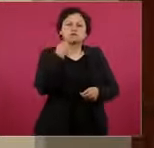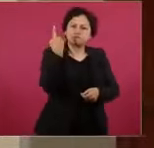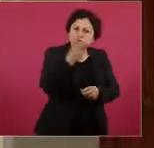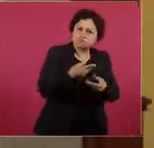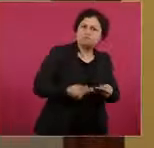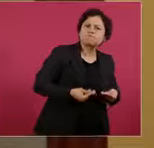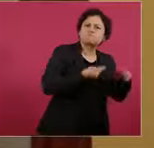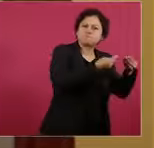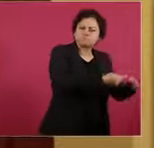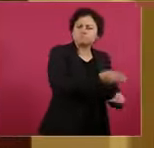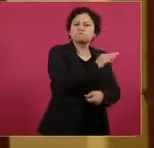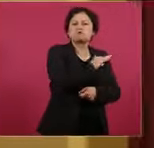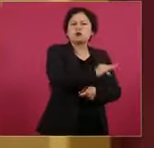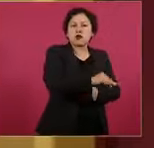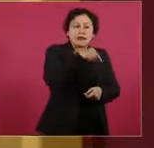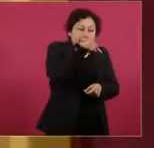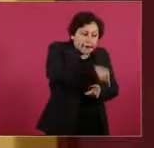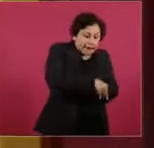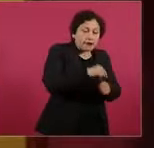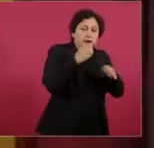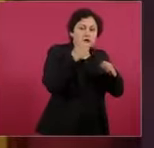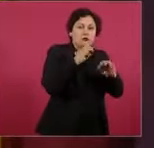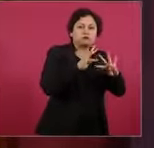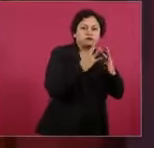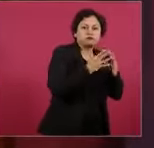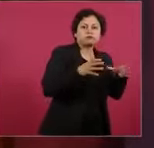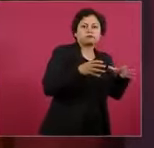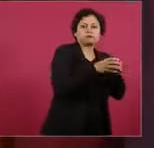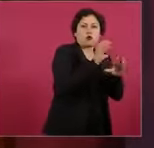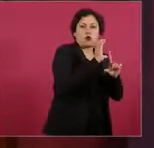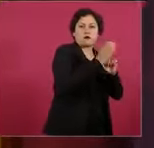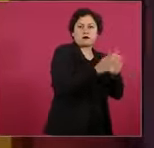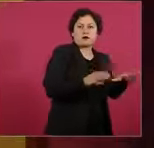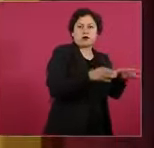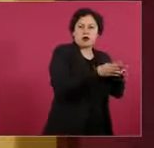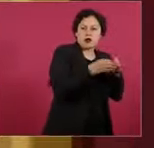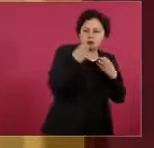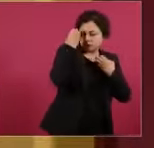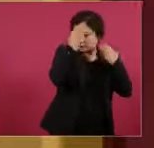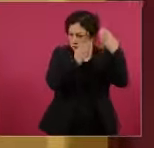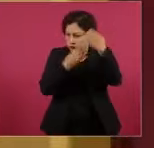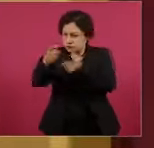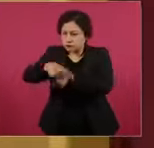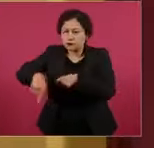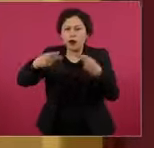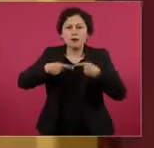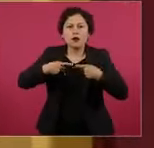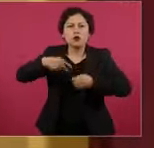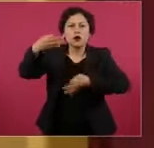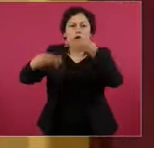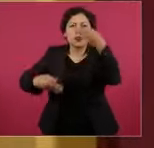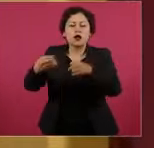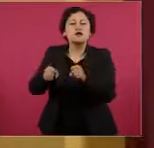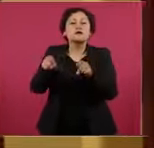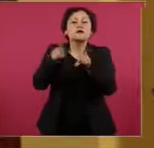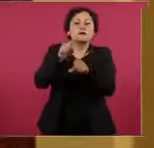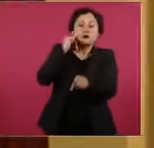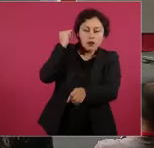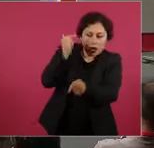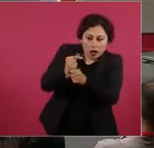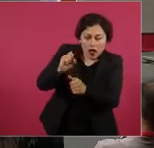investigar a los juzgadores y puede sancionar incluyendo la sustitución,